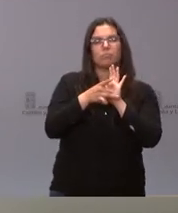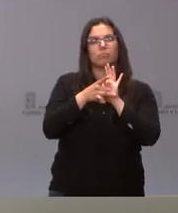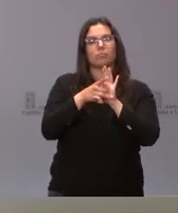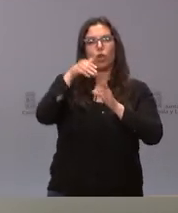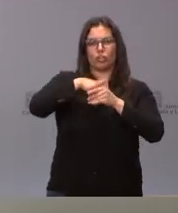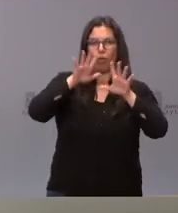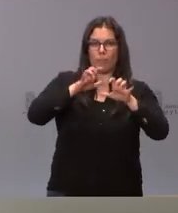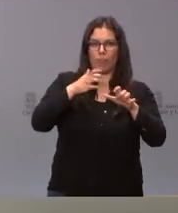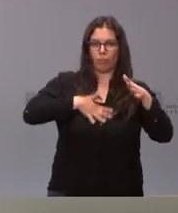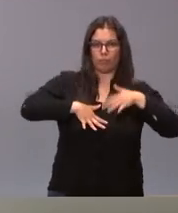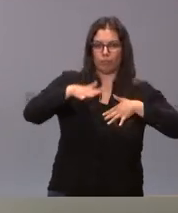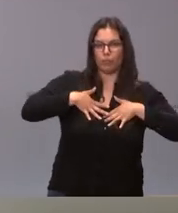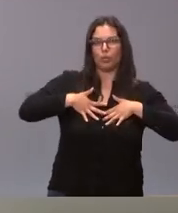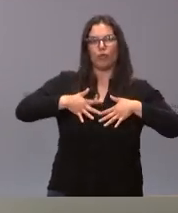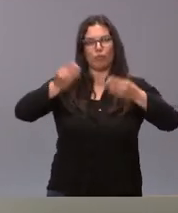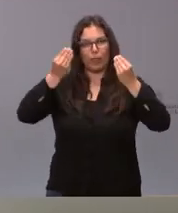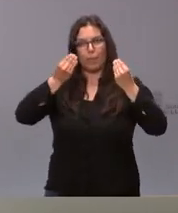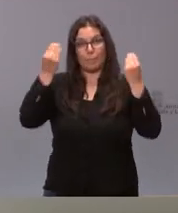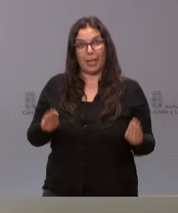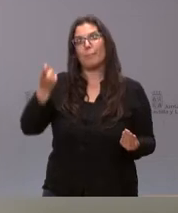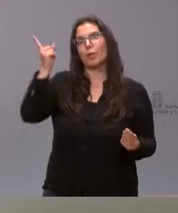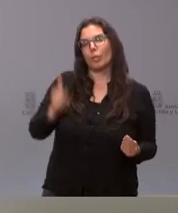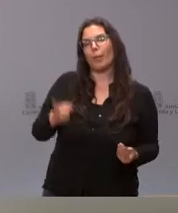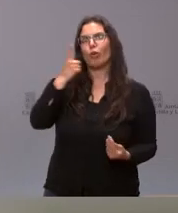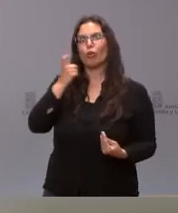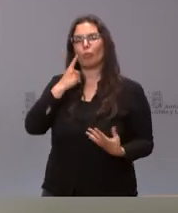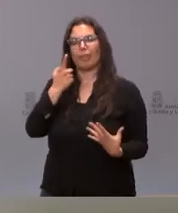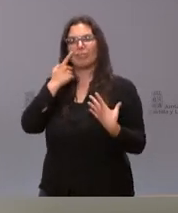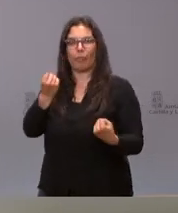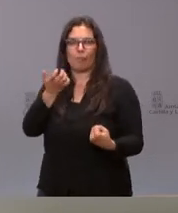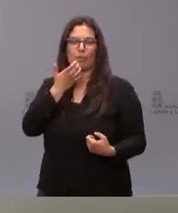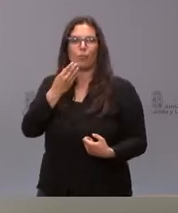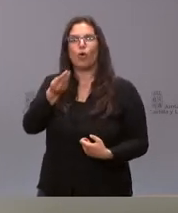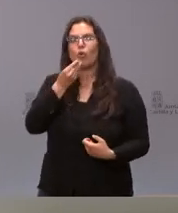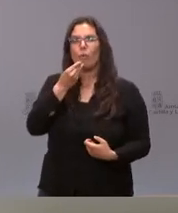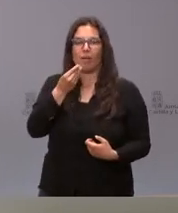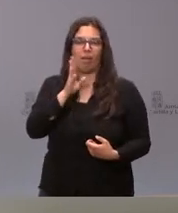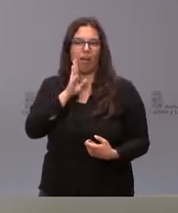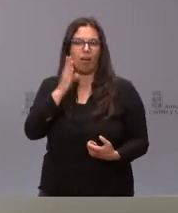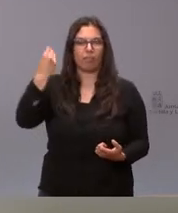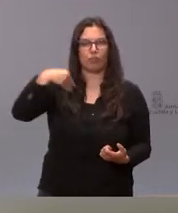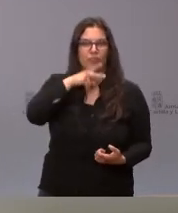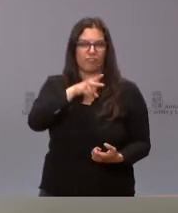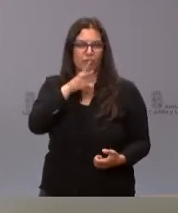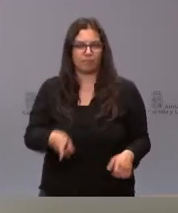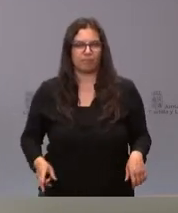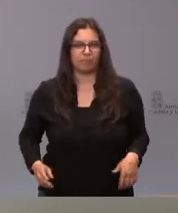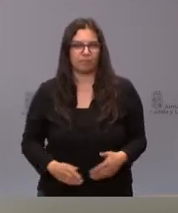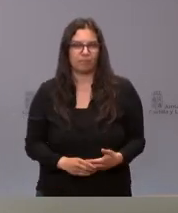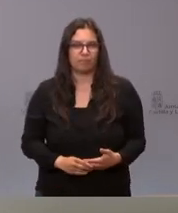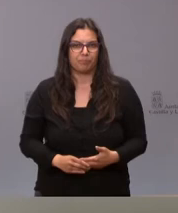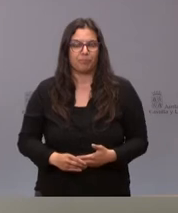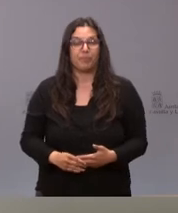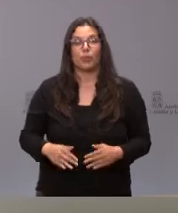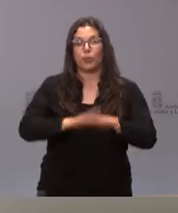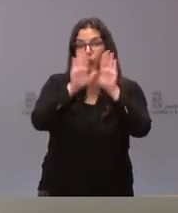y de formación y cualificación, sino también de hábitos saludables como es este que les he descrito en el consumo de frutas y hortalizas. Dejo